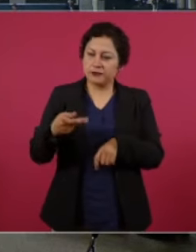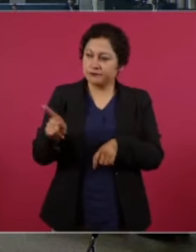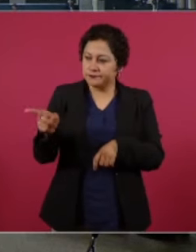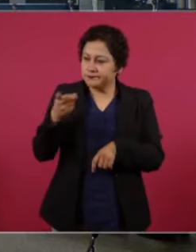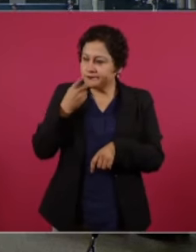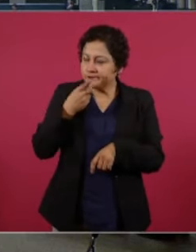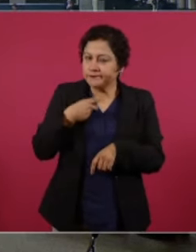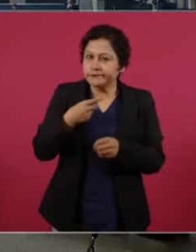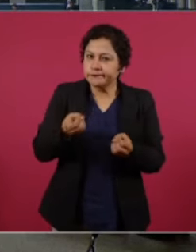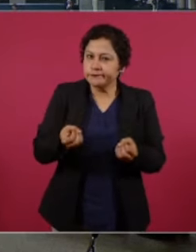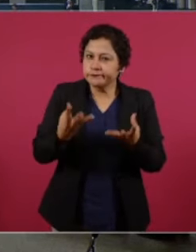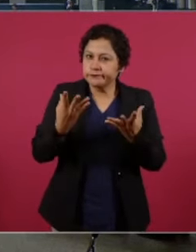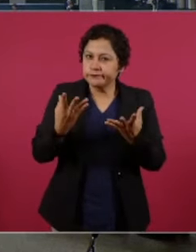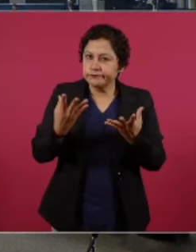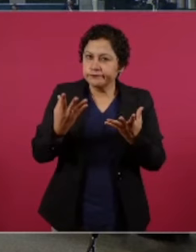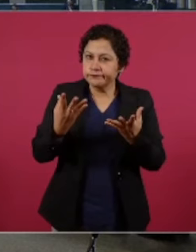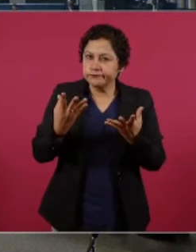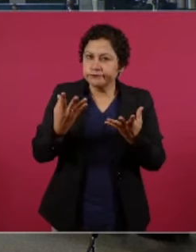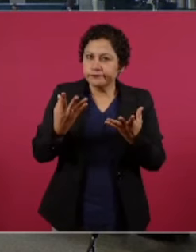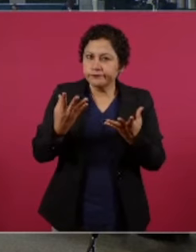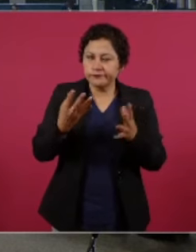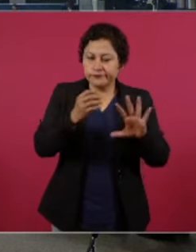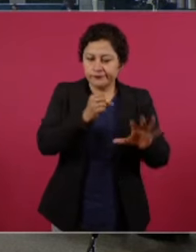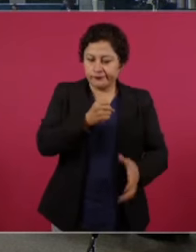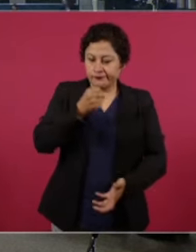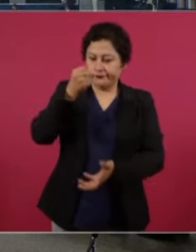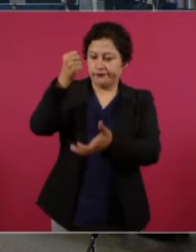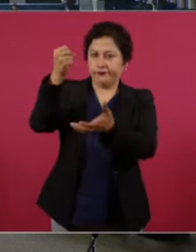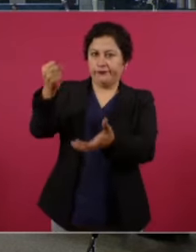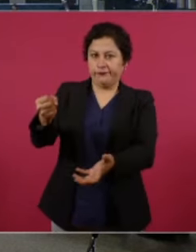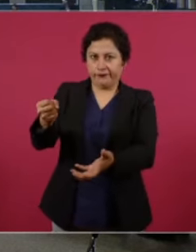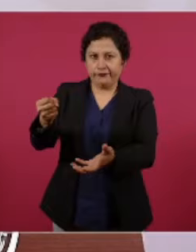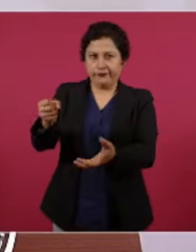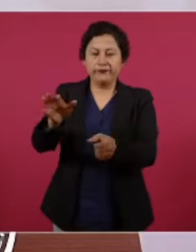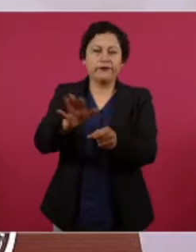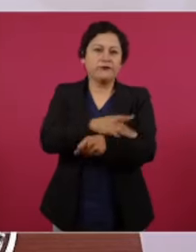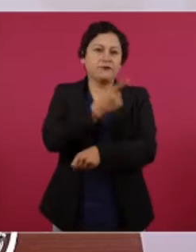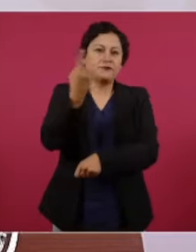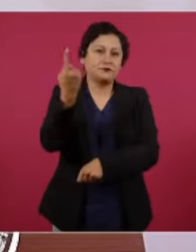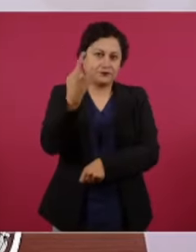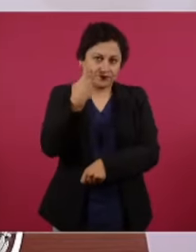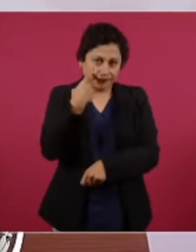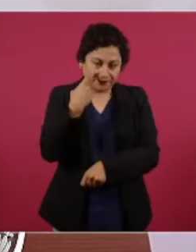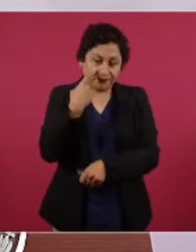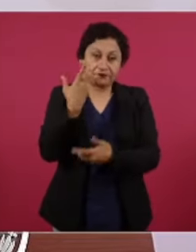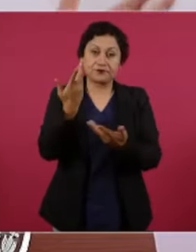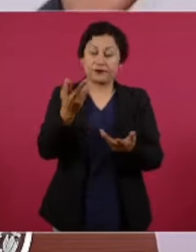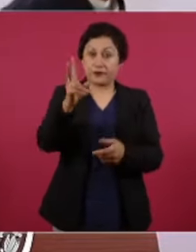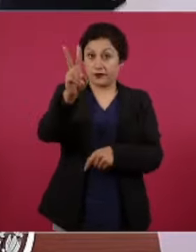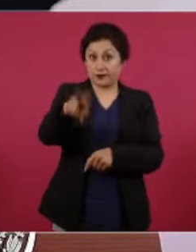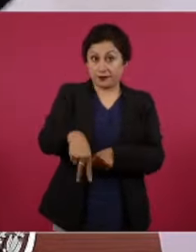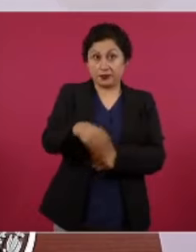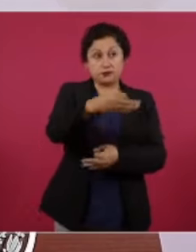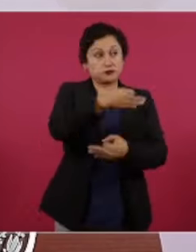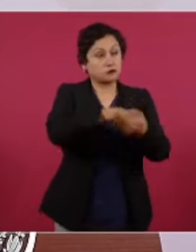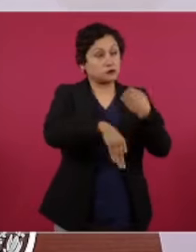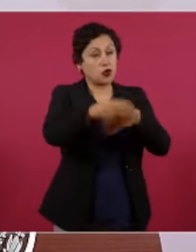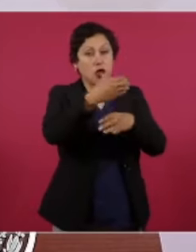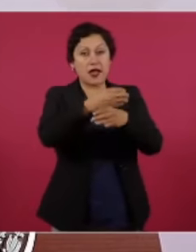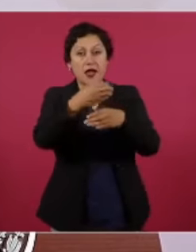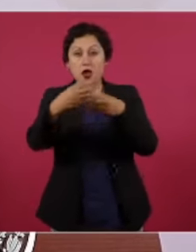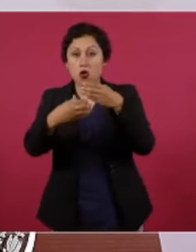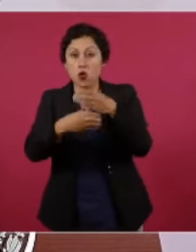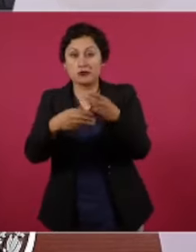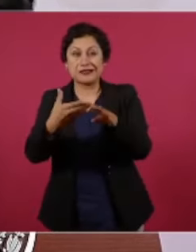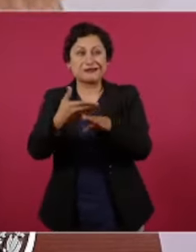es lo que va a entregar la fiscalía, porque por ley todo lo que se confisca tiene que ir